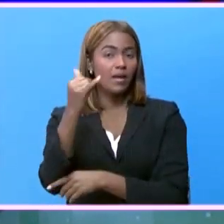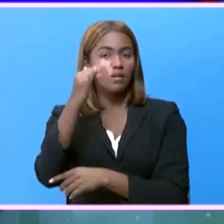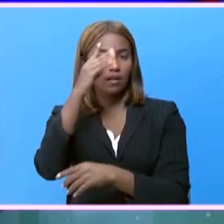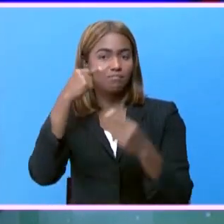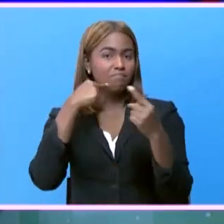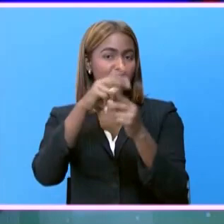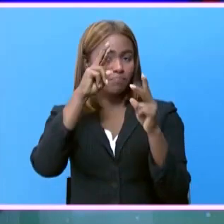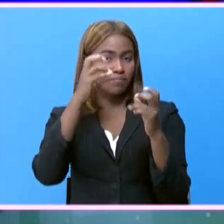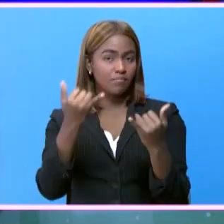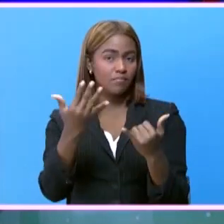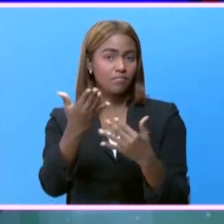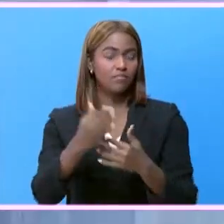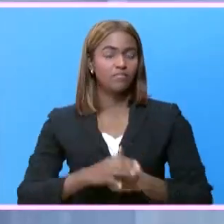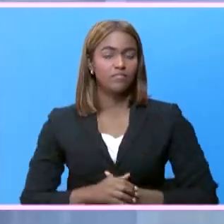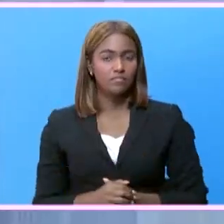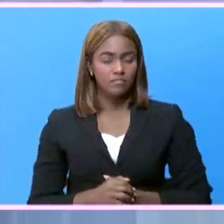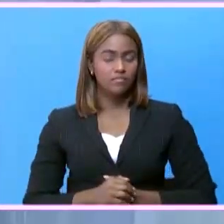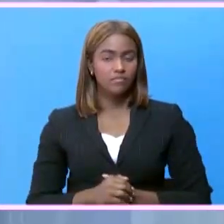los titulares.